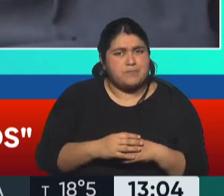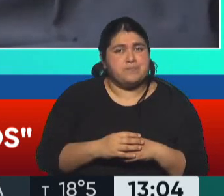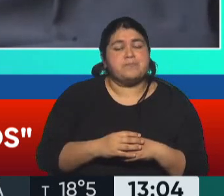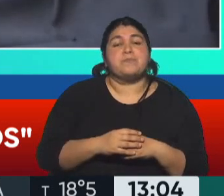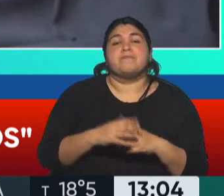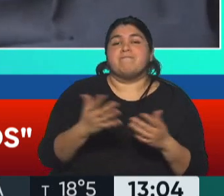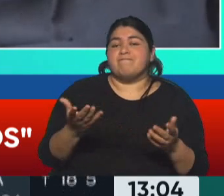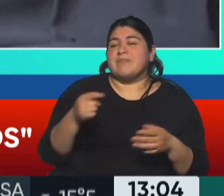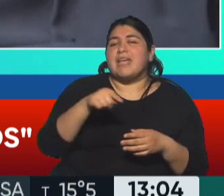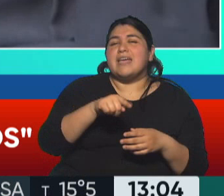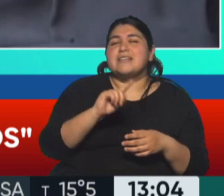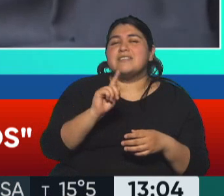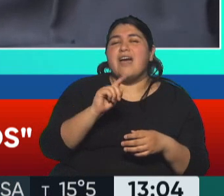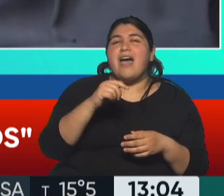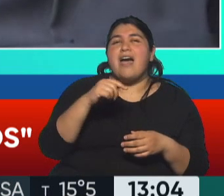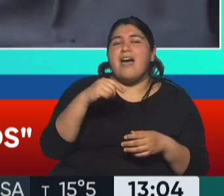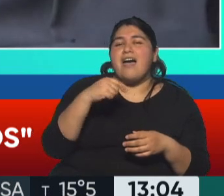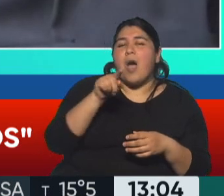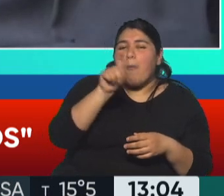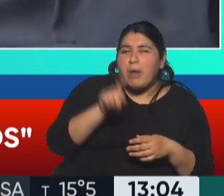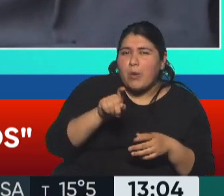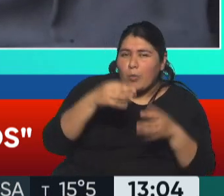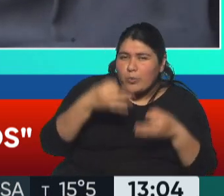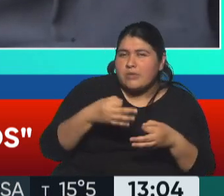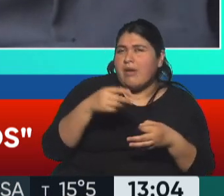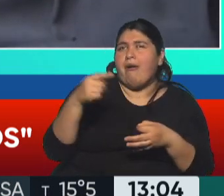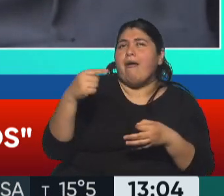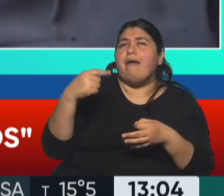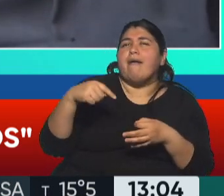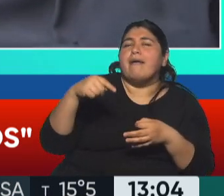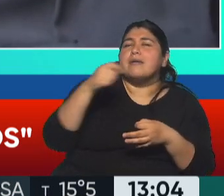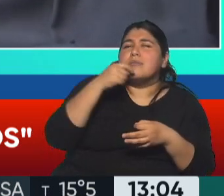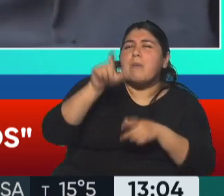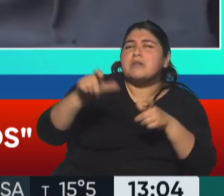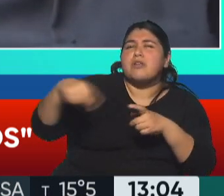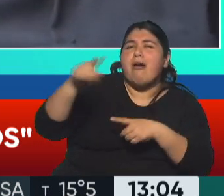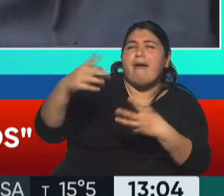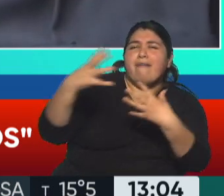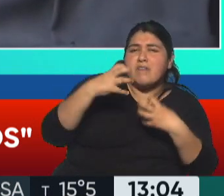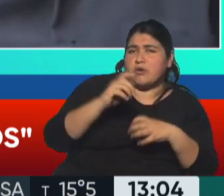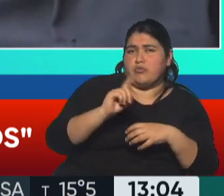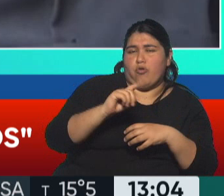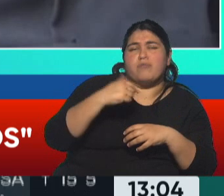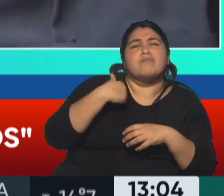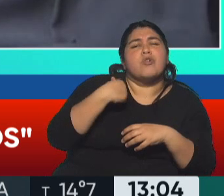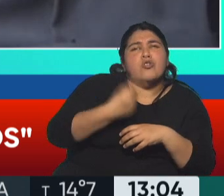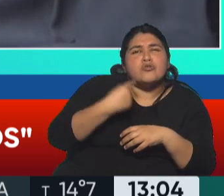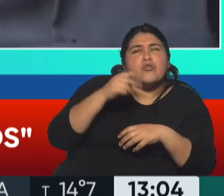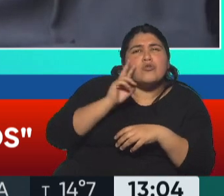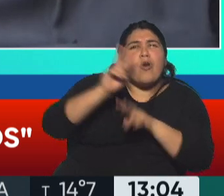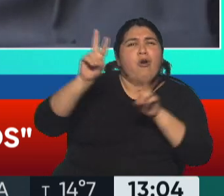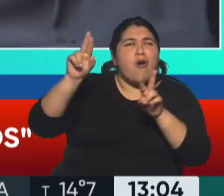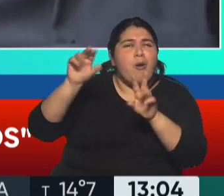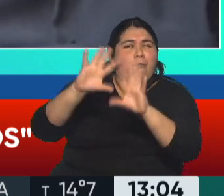Bueno, esa no era la pregunta adecuada, ¿por qué nos odian? Nosotros no entendemos el resto del mundo. Nos sentimos